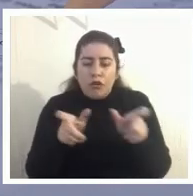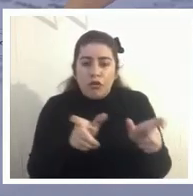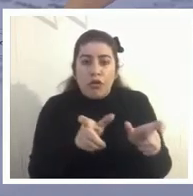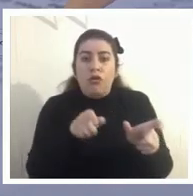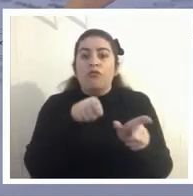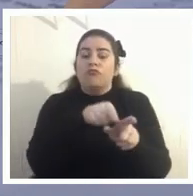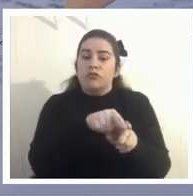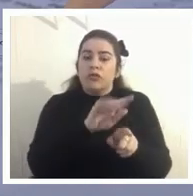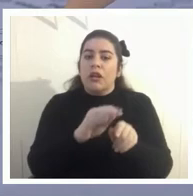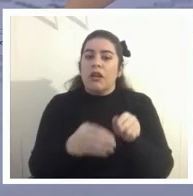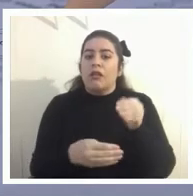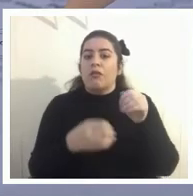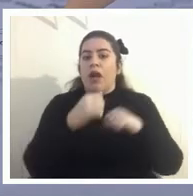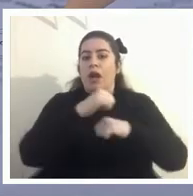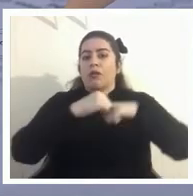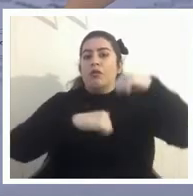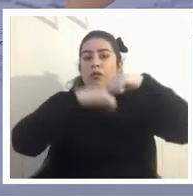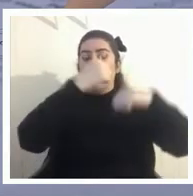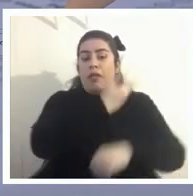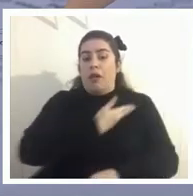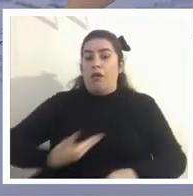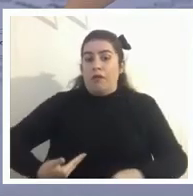parte de la estructura gubernamental